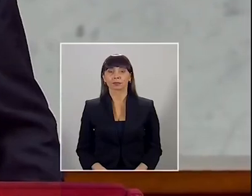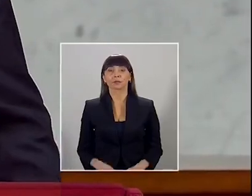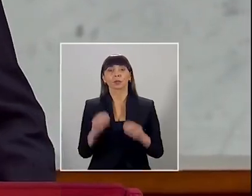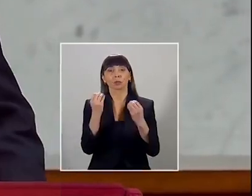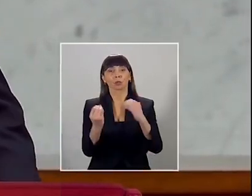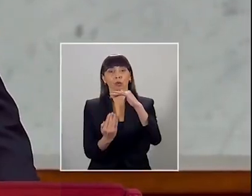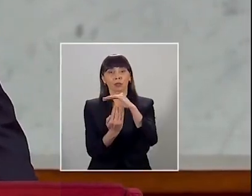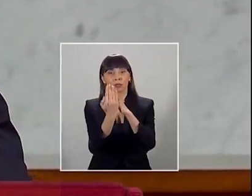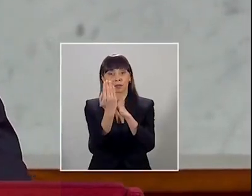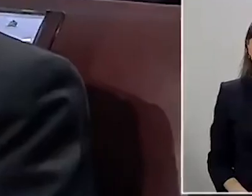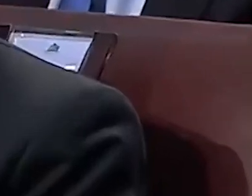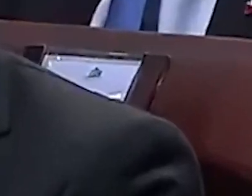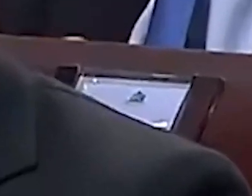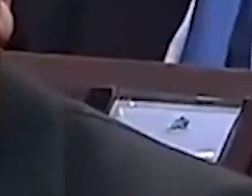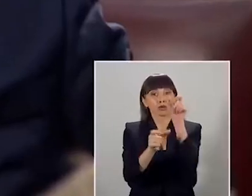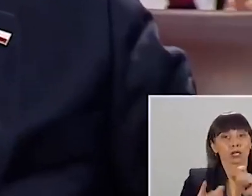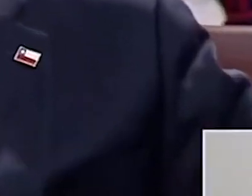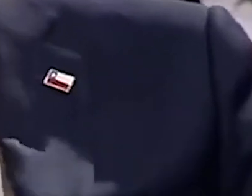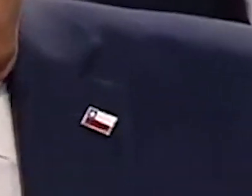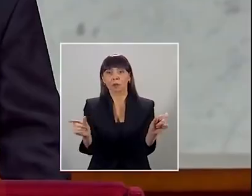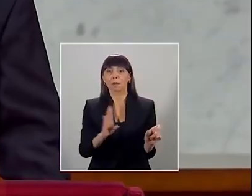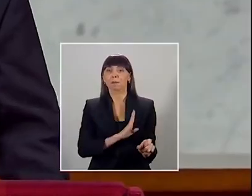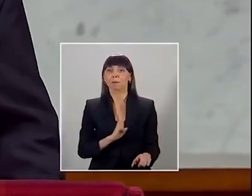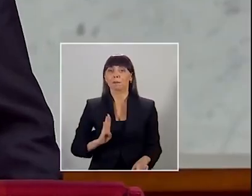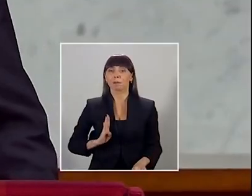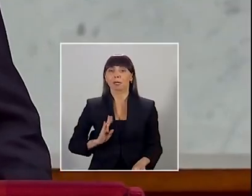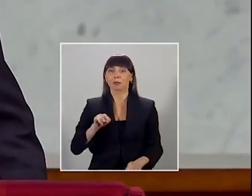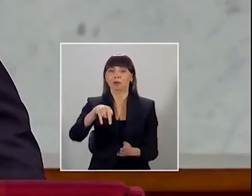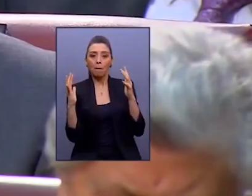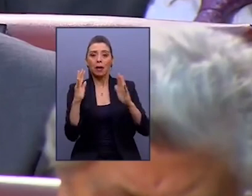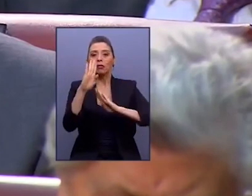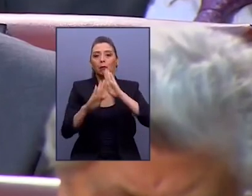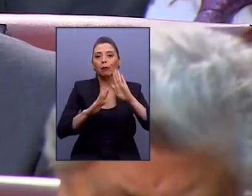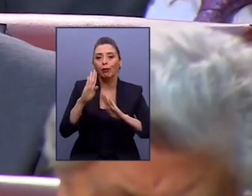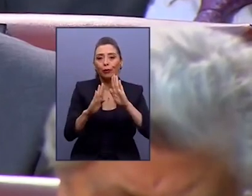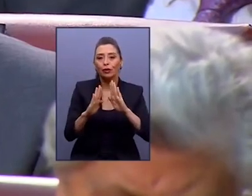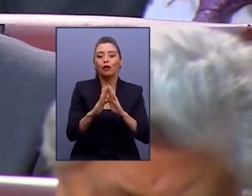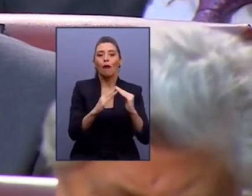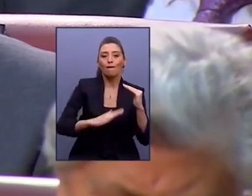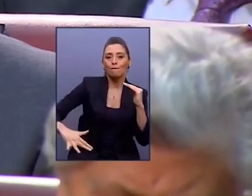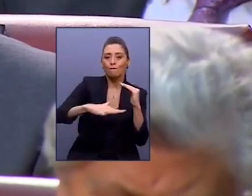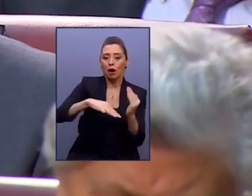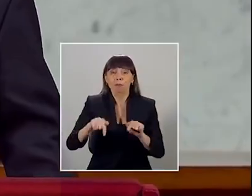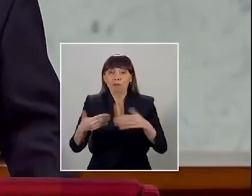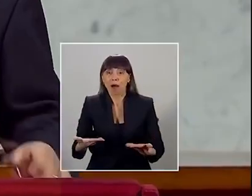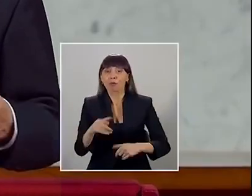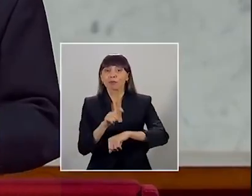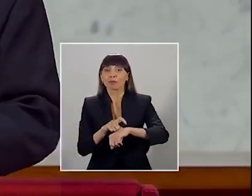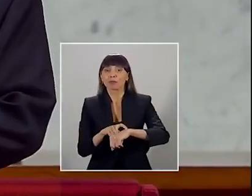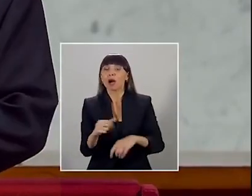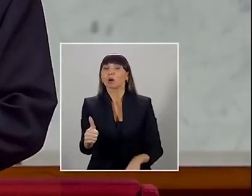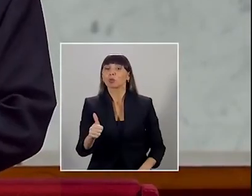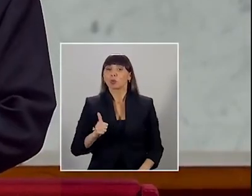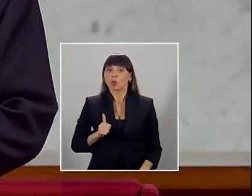Muy buenos días, honorables miembros de este Congreso Nacional. Llegó la hora de